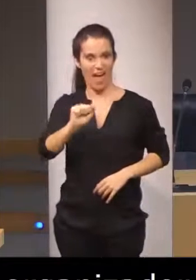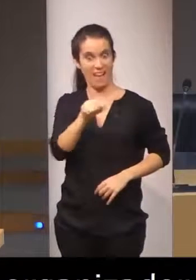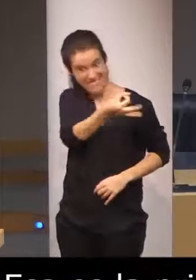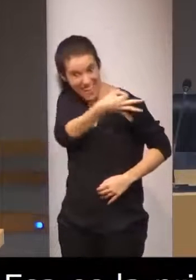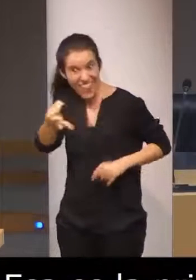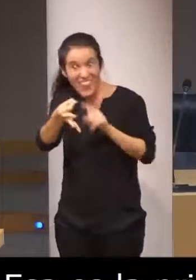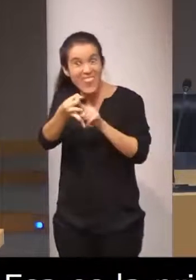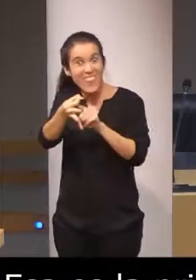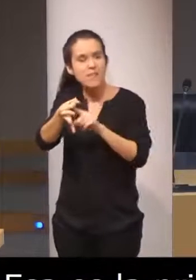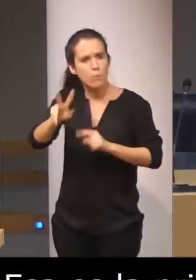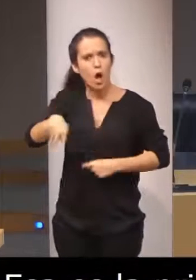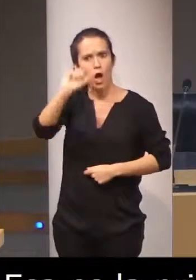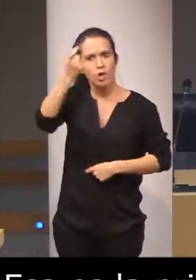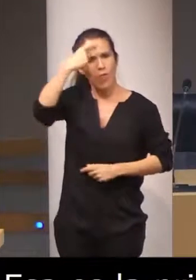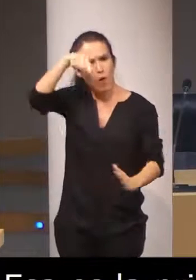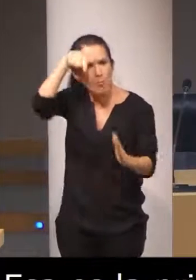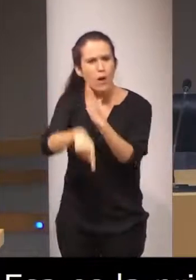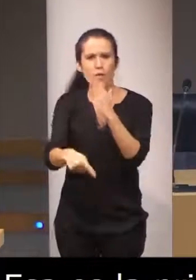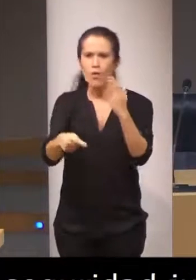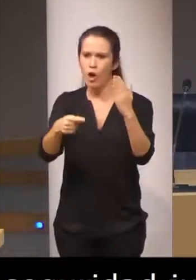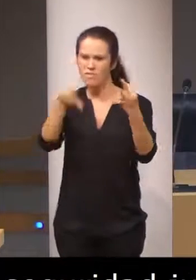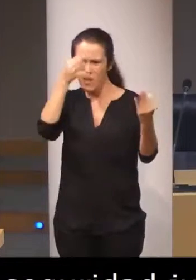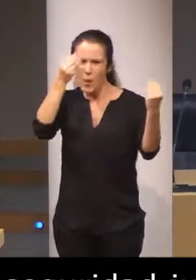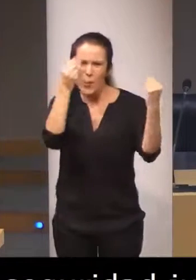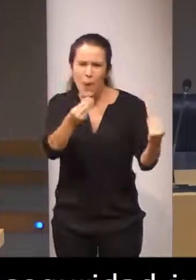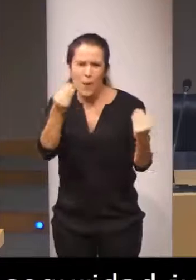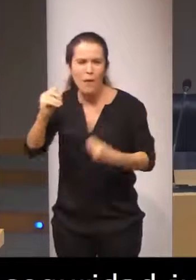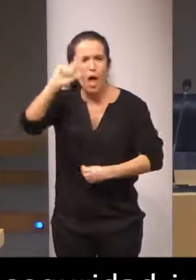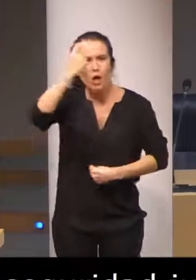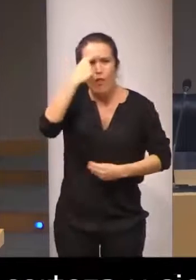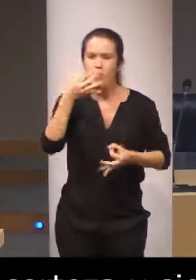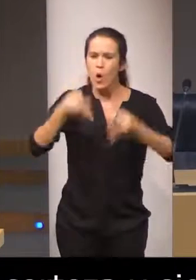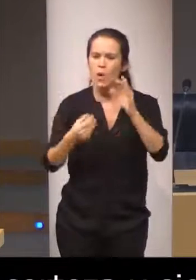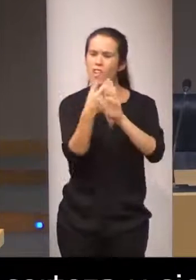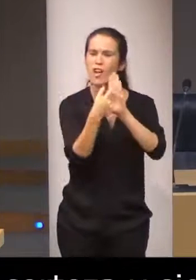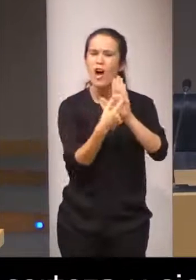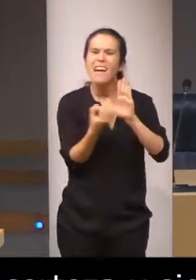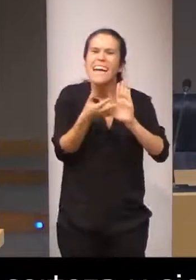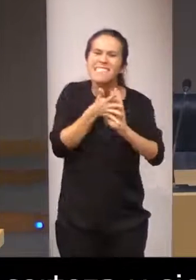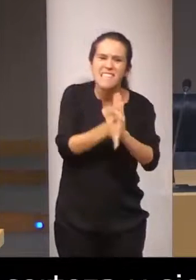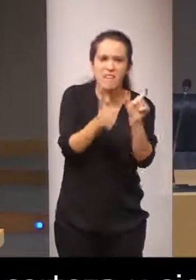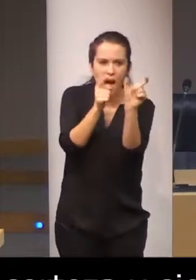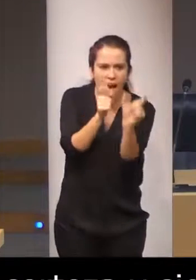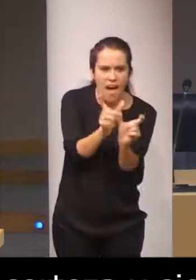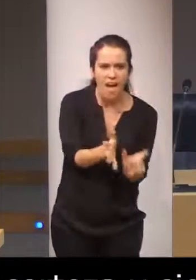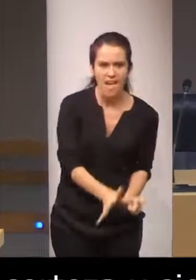significa un conocimiento profundo, riguroso de los conceptos jurídicos que se manejan. Exige, por tanto, formación